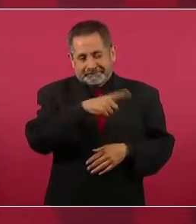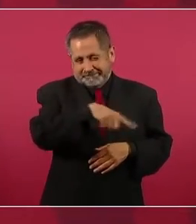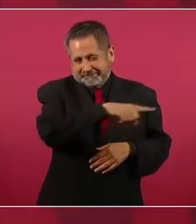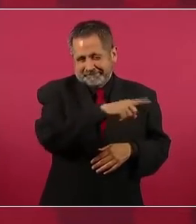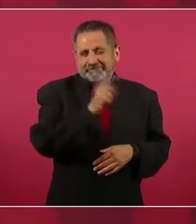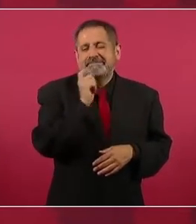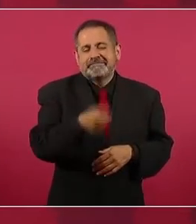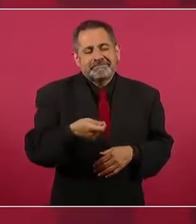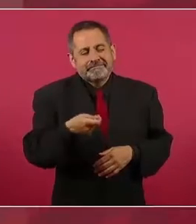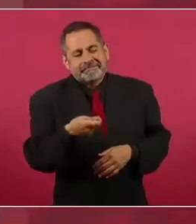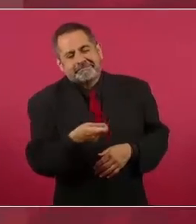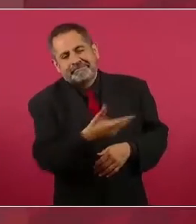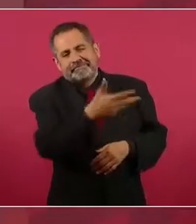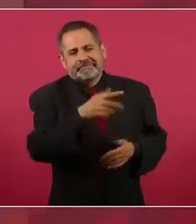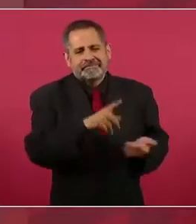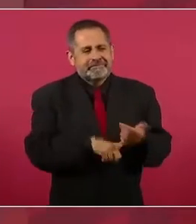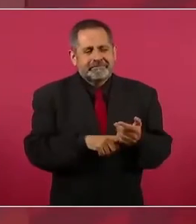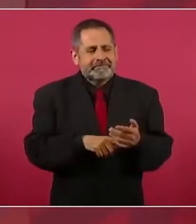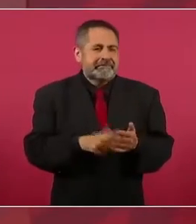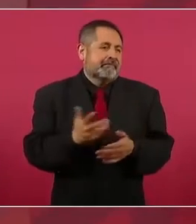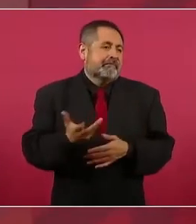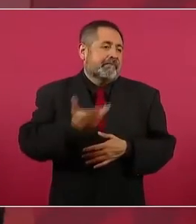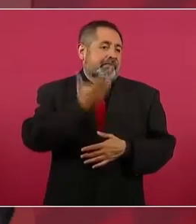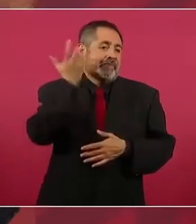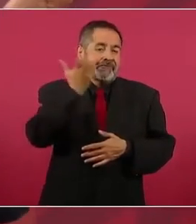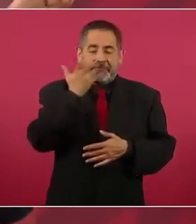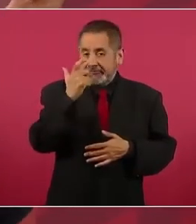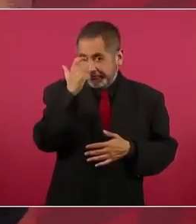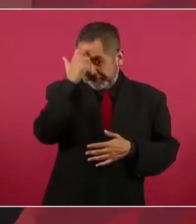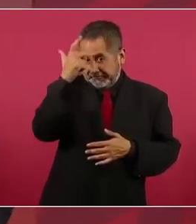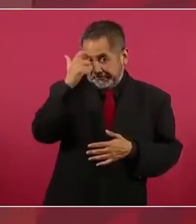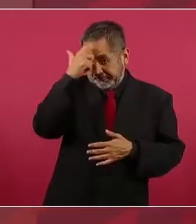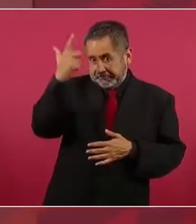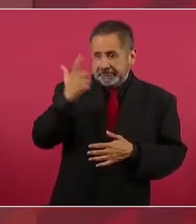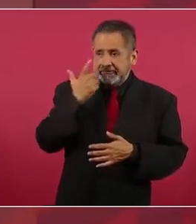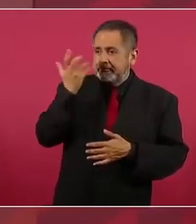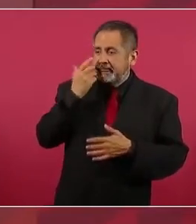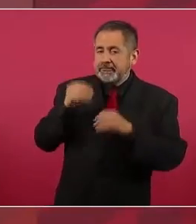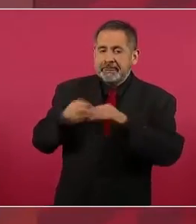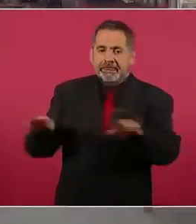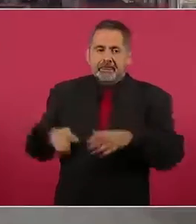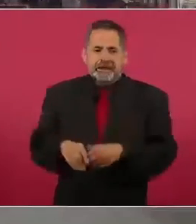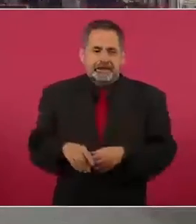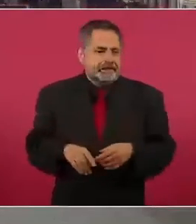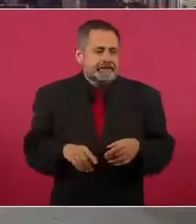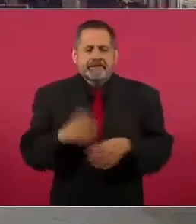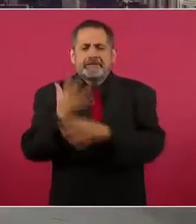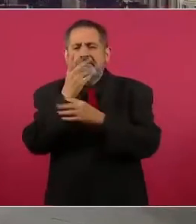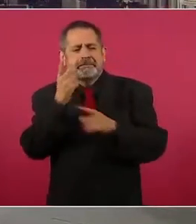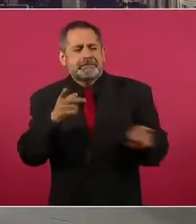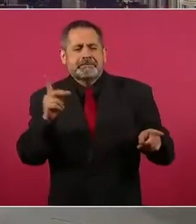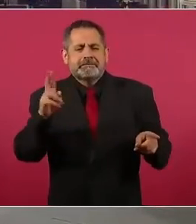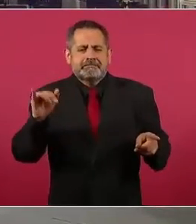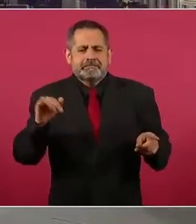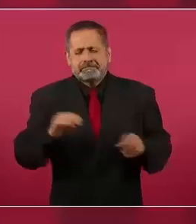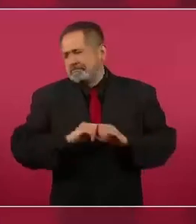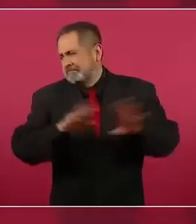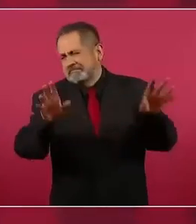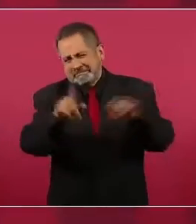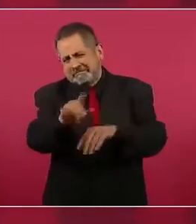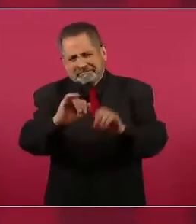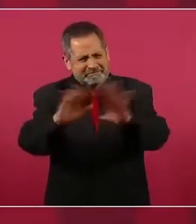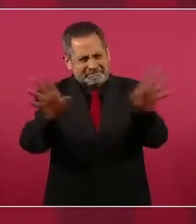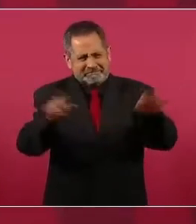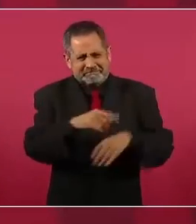una volada. Lo mencionan los priistas, señor. Claro, no hay los medios,